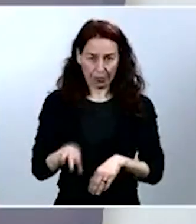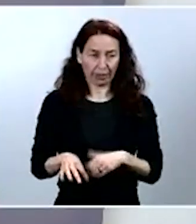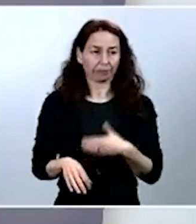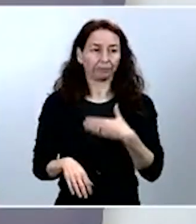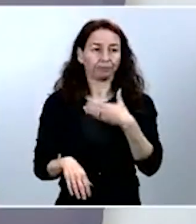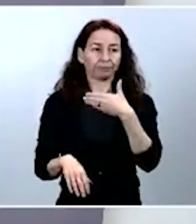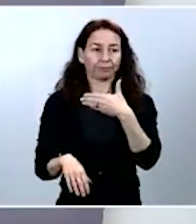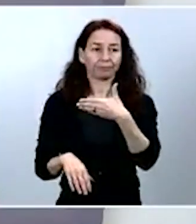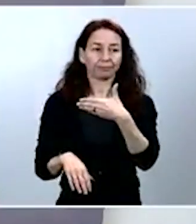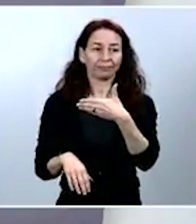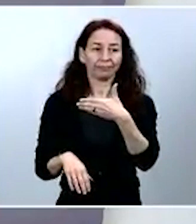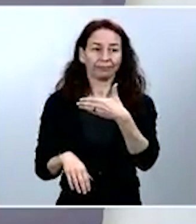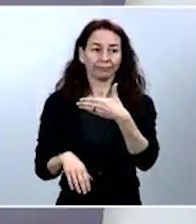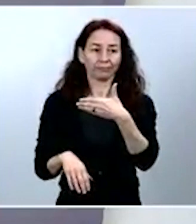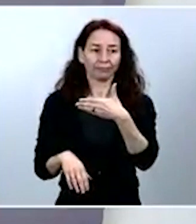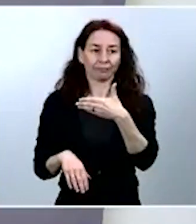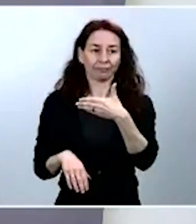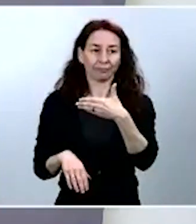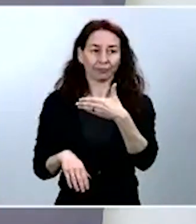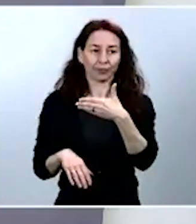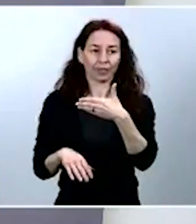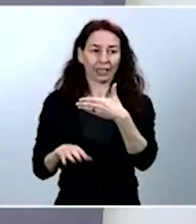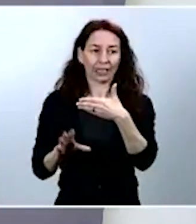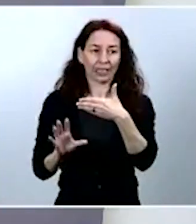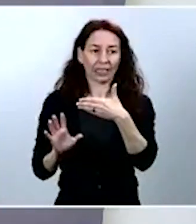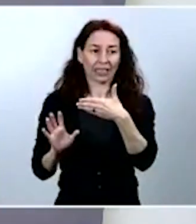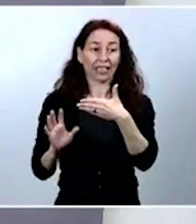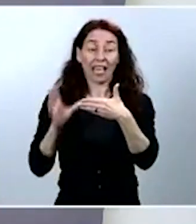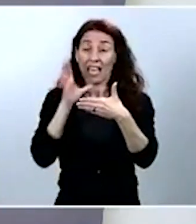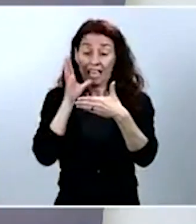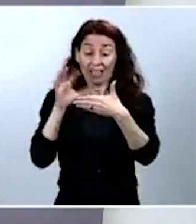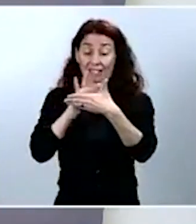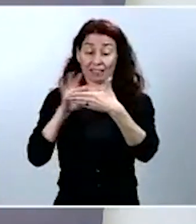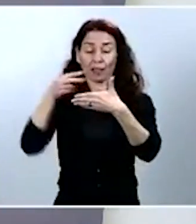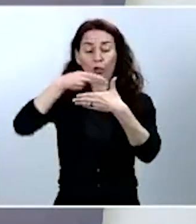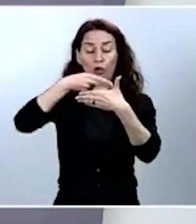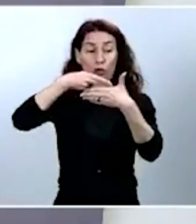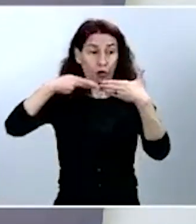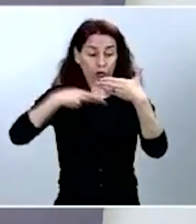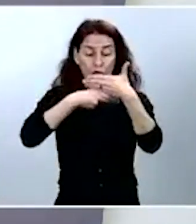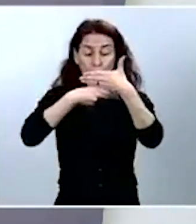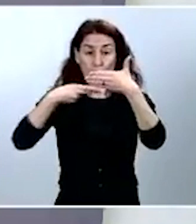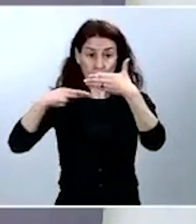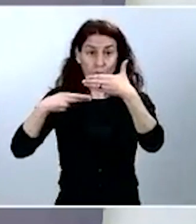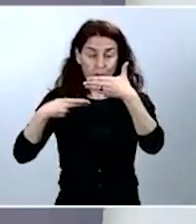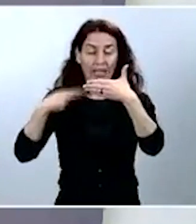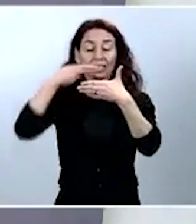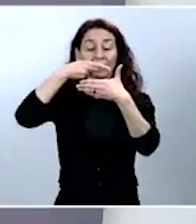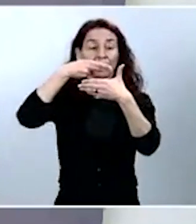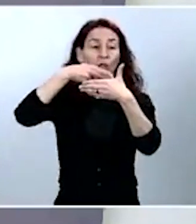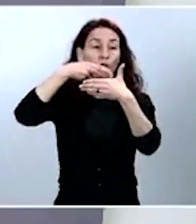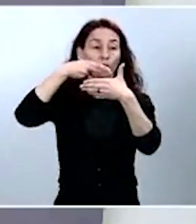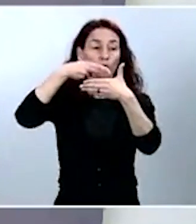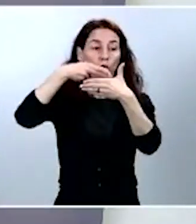Después, tienen dos, tienen arriba y abajo las mascarillas. Arriba, lo que es arriba tiene un